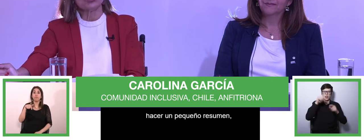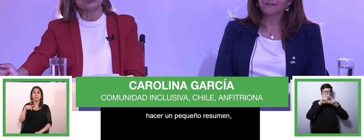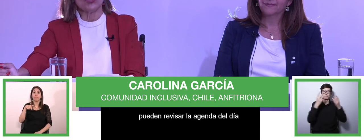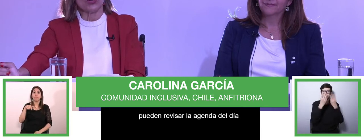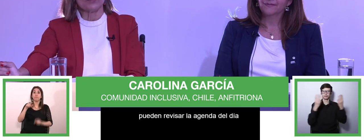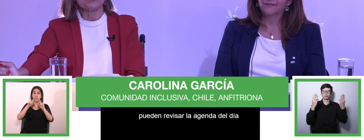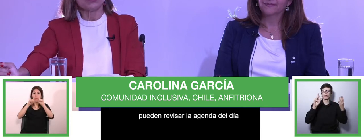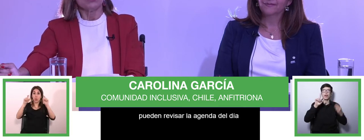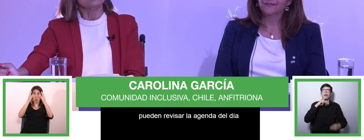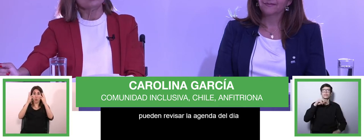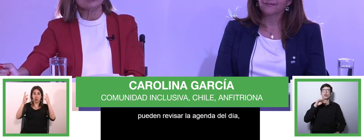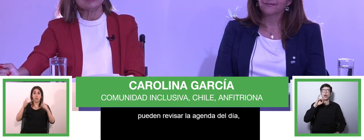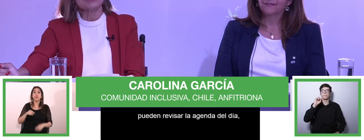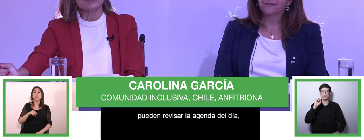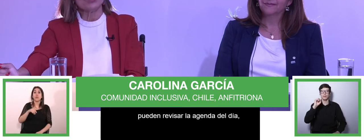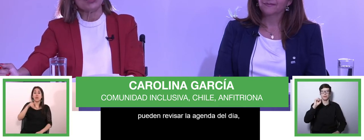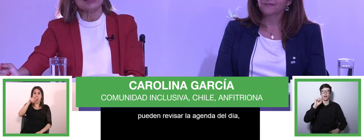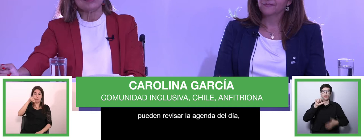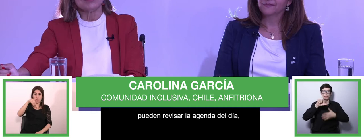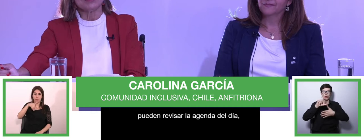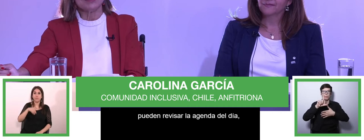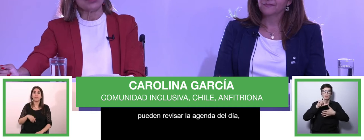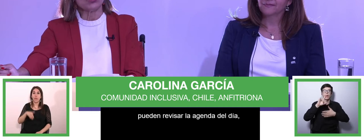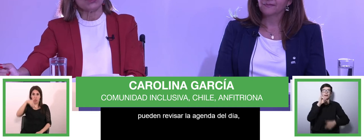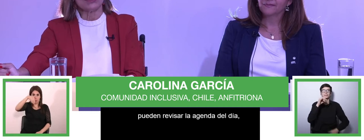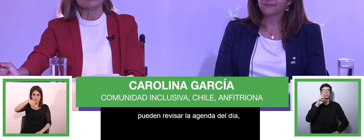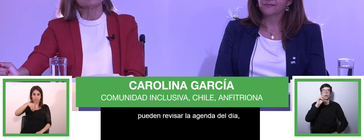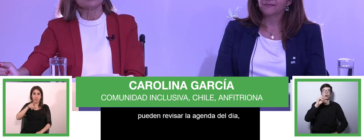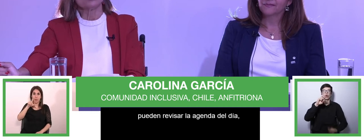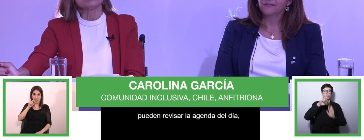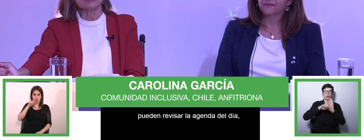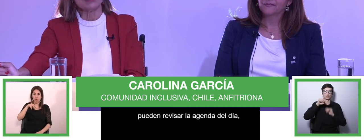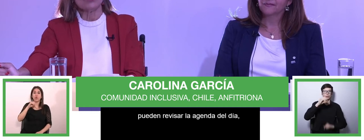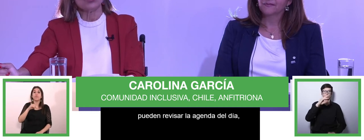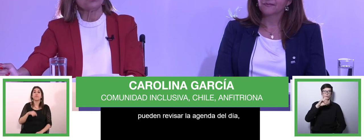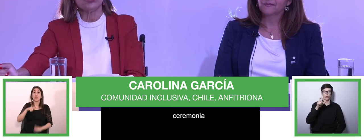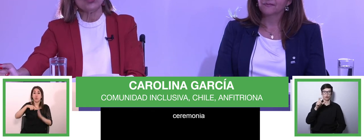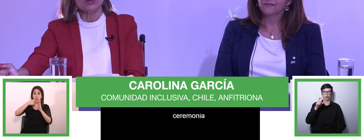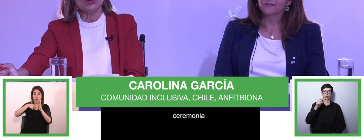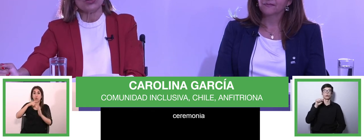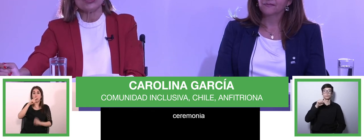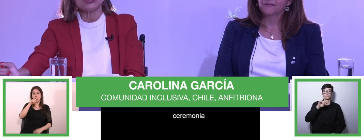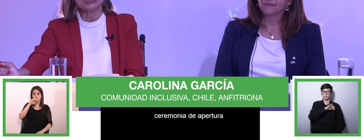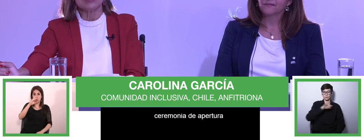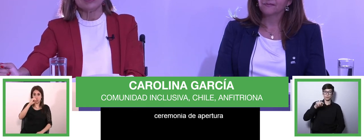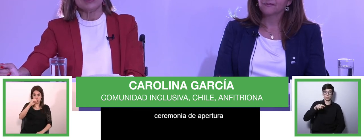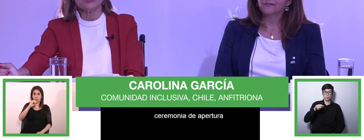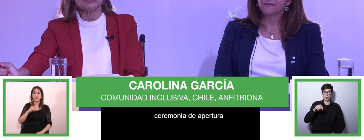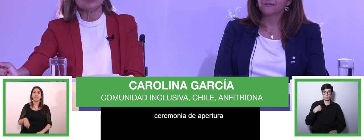.org. Luego de la ceremonia de apertura que comenzará en unos pocos minutos,